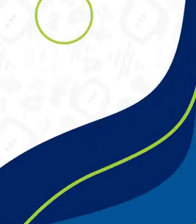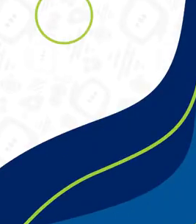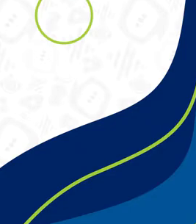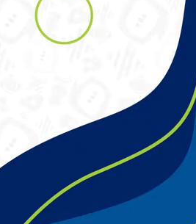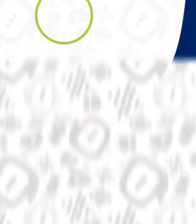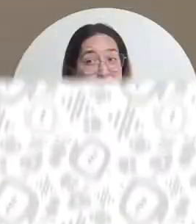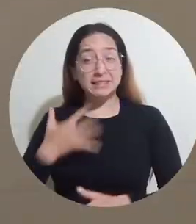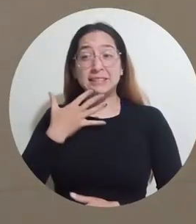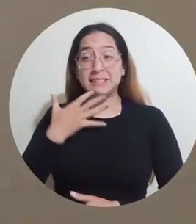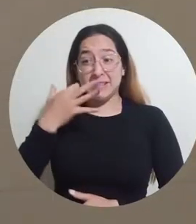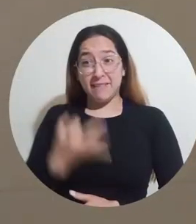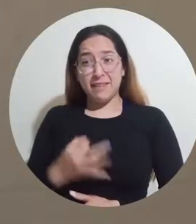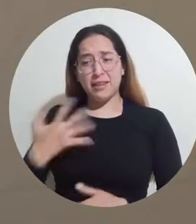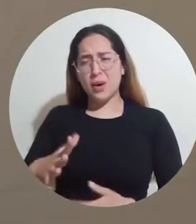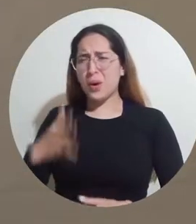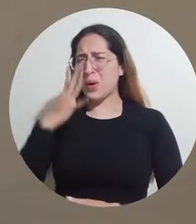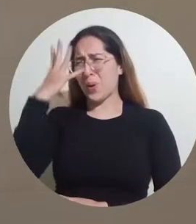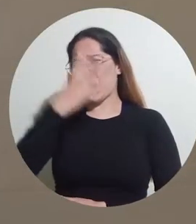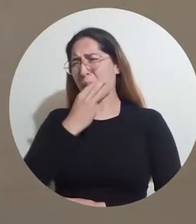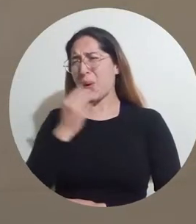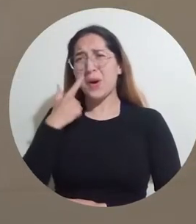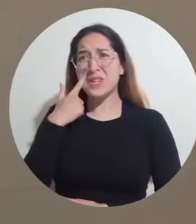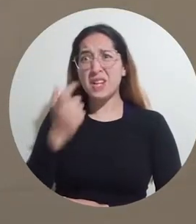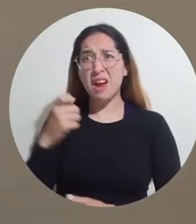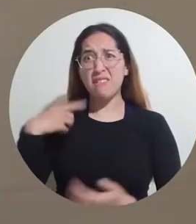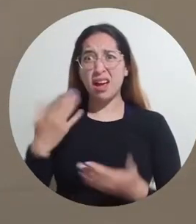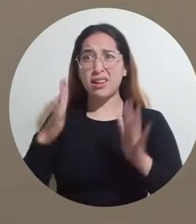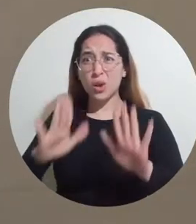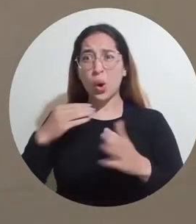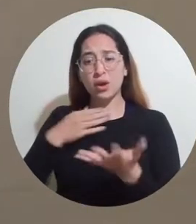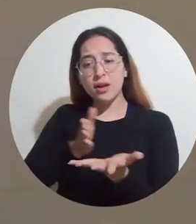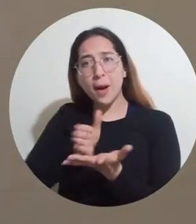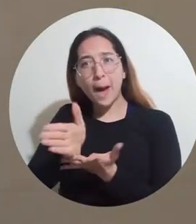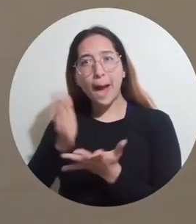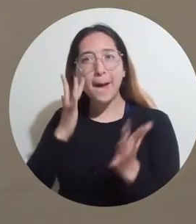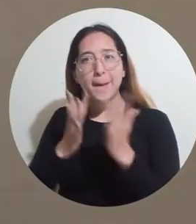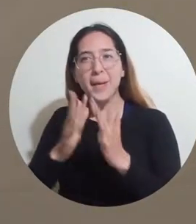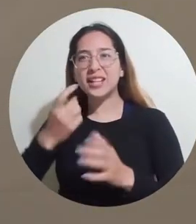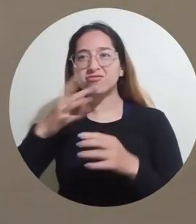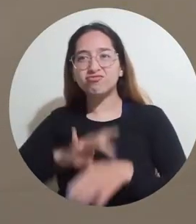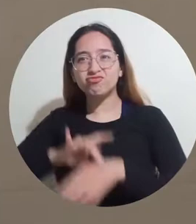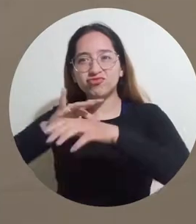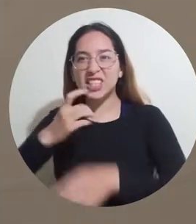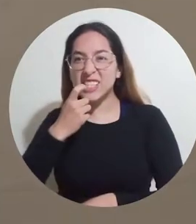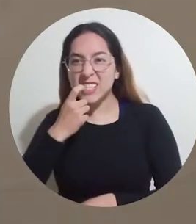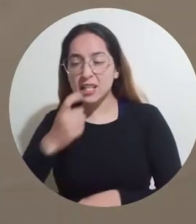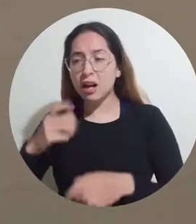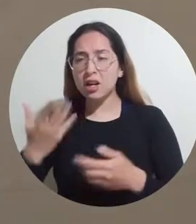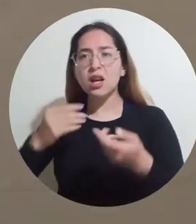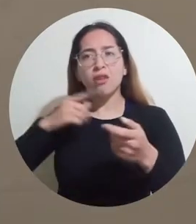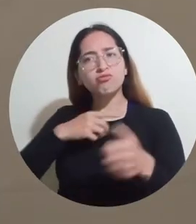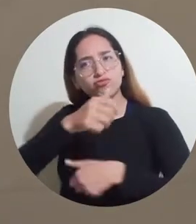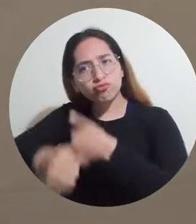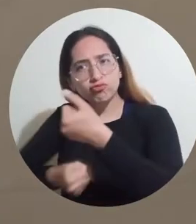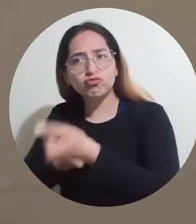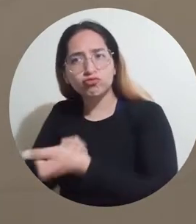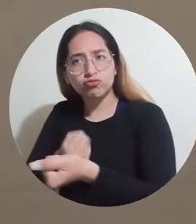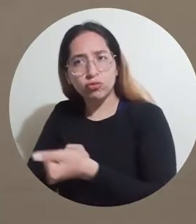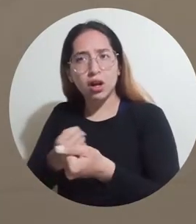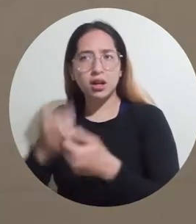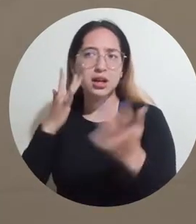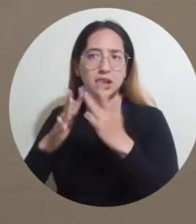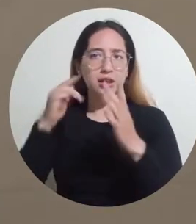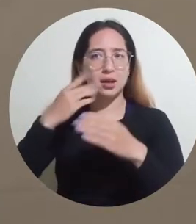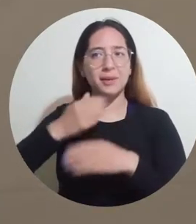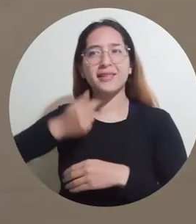De verdad emocionante que el programa de odontología haya participado de las actividades de la Vicelectoría de Extensión